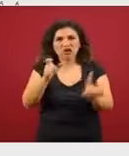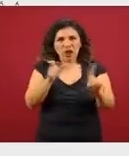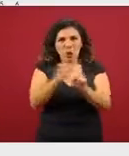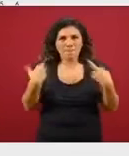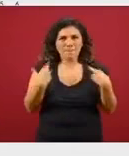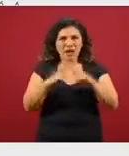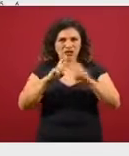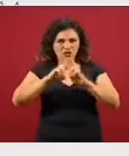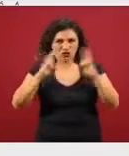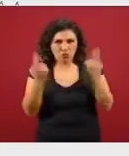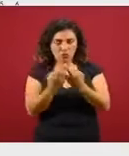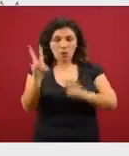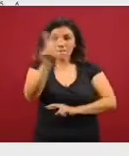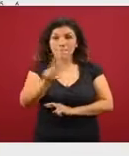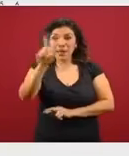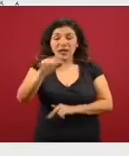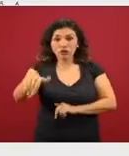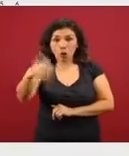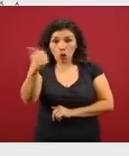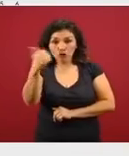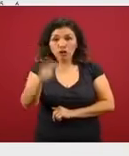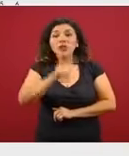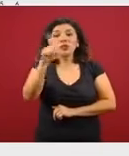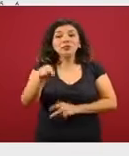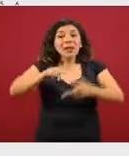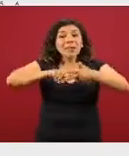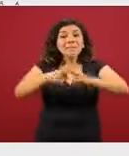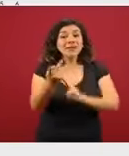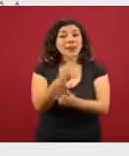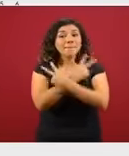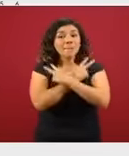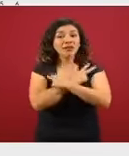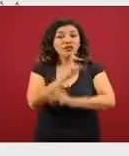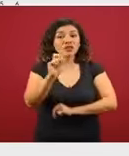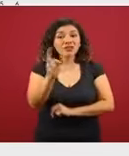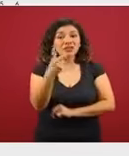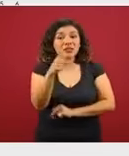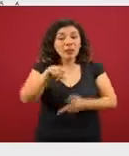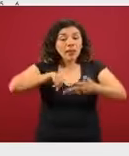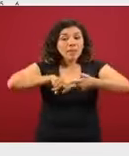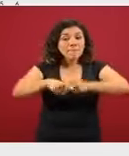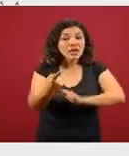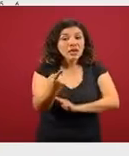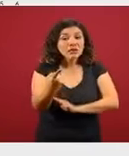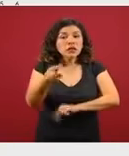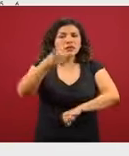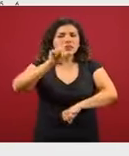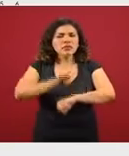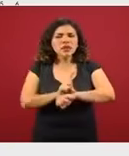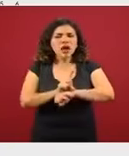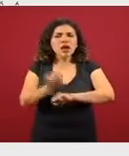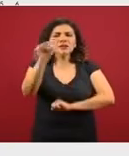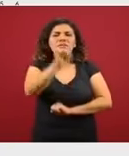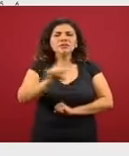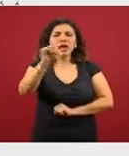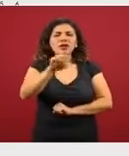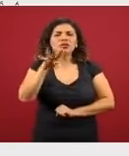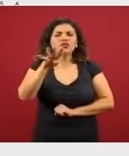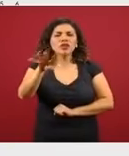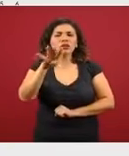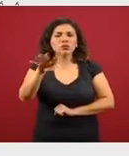11, e inician las vacaciones de diciembre, el sábado 19,